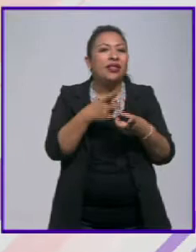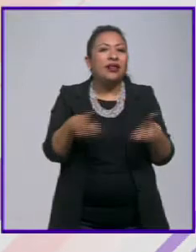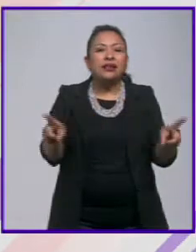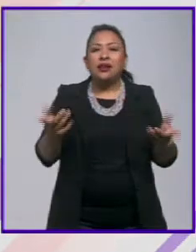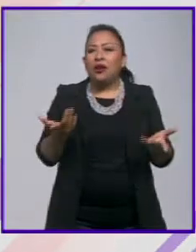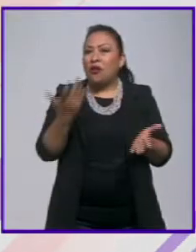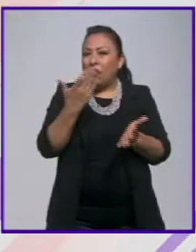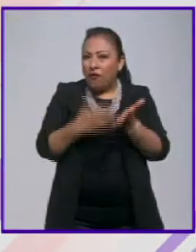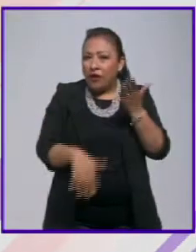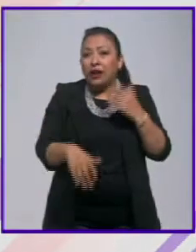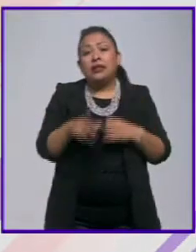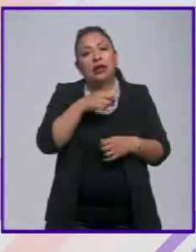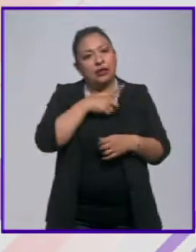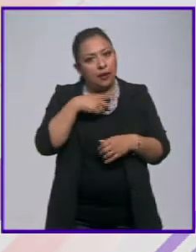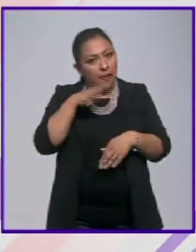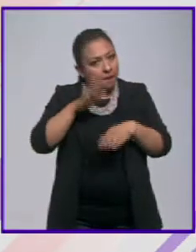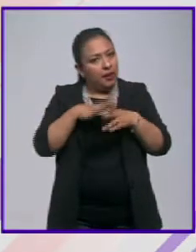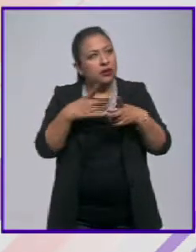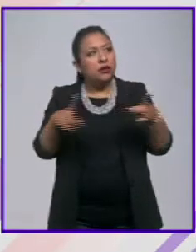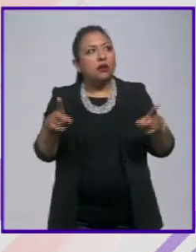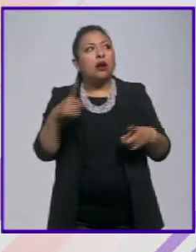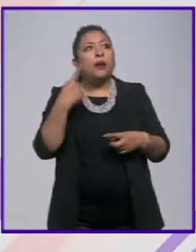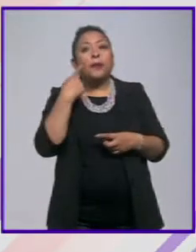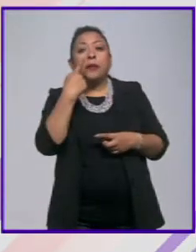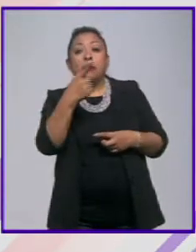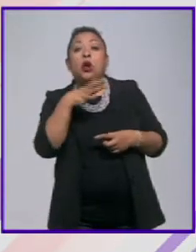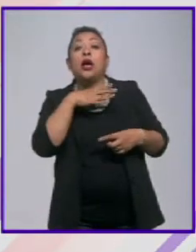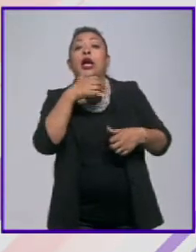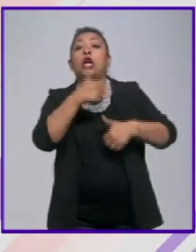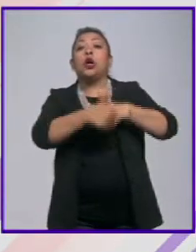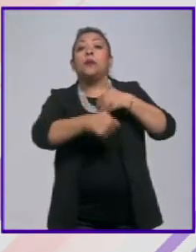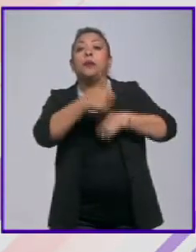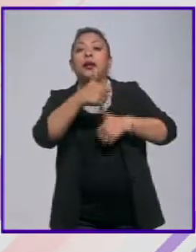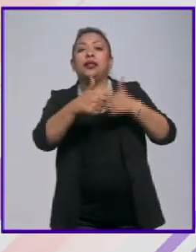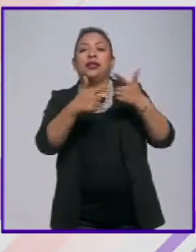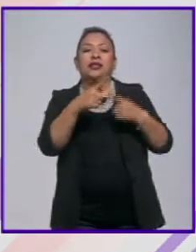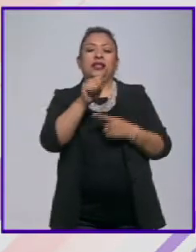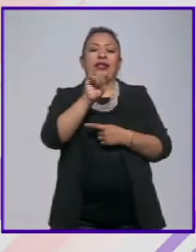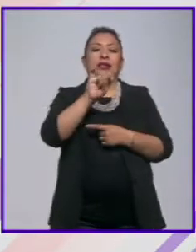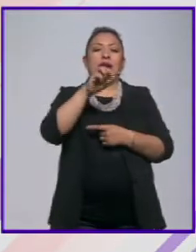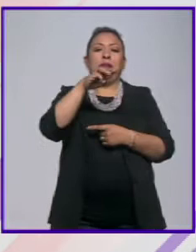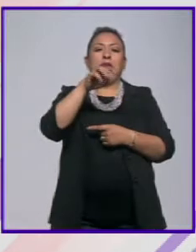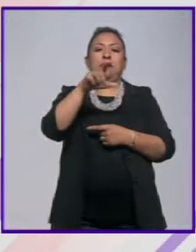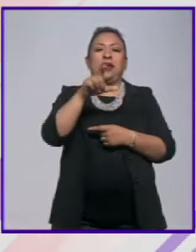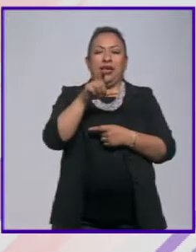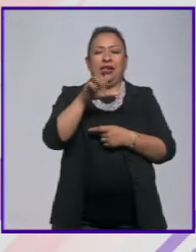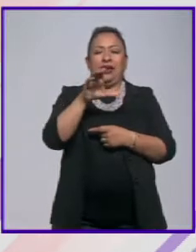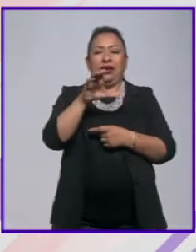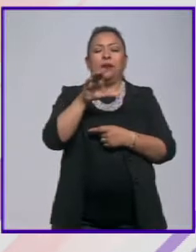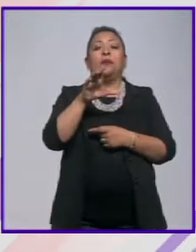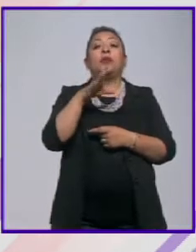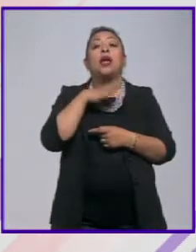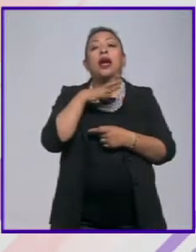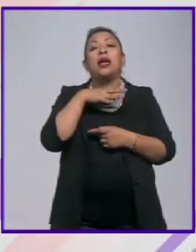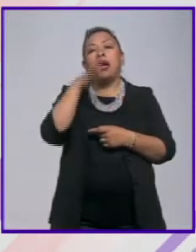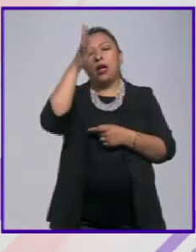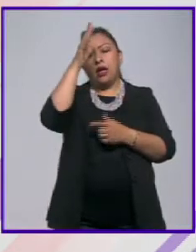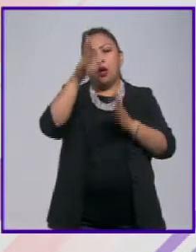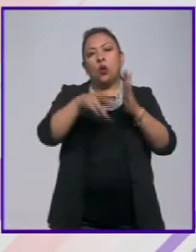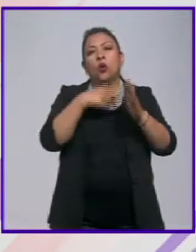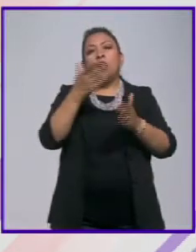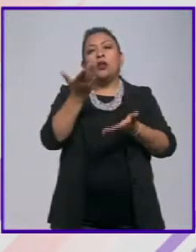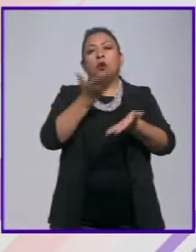y que tendrá que desarrollarlo tenemos enfrente la competencia con el T-MEC con el tratado de comercio con